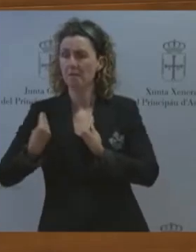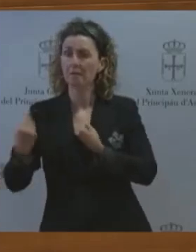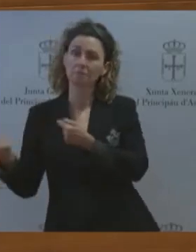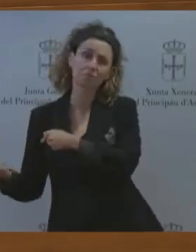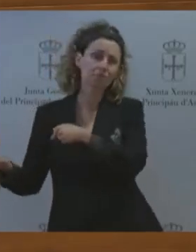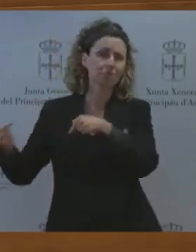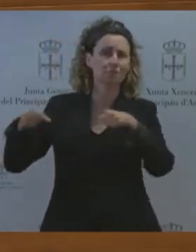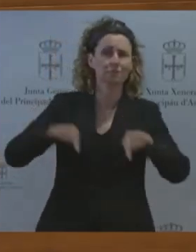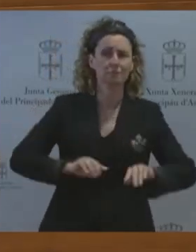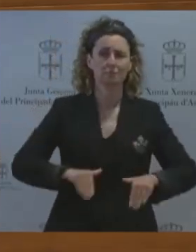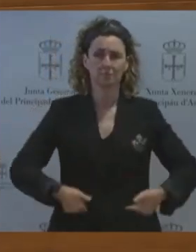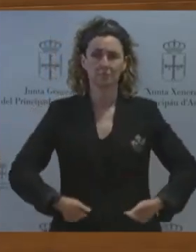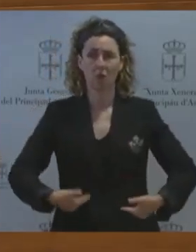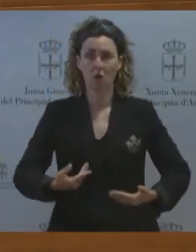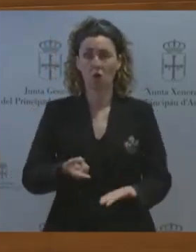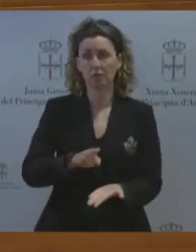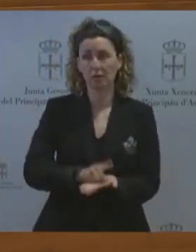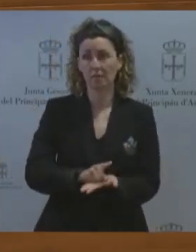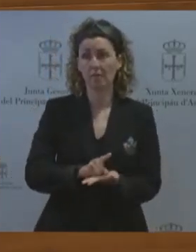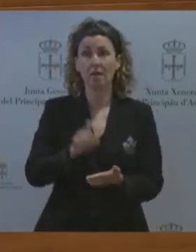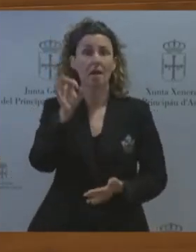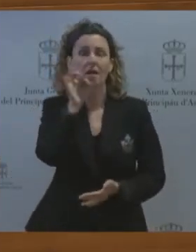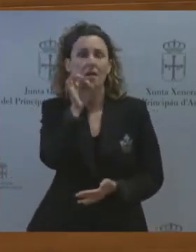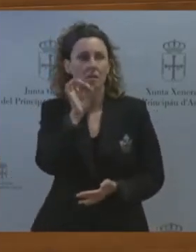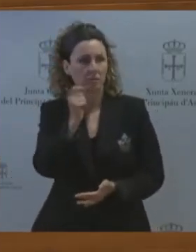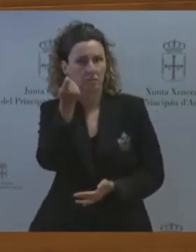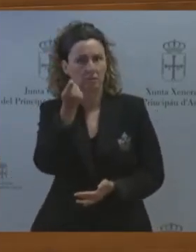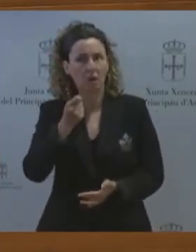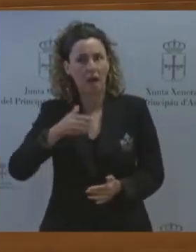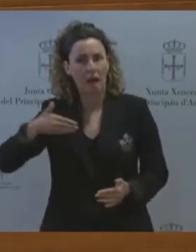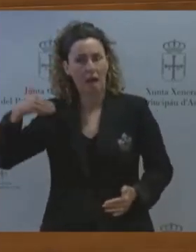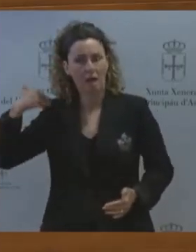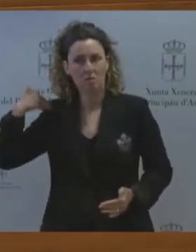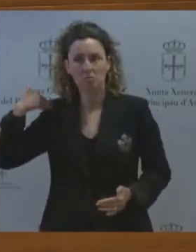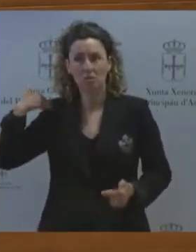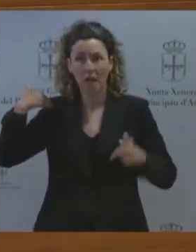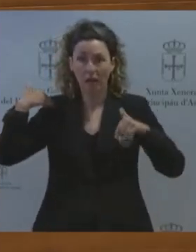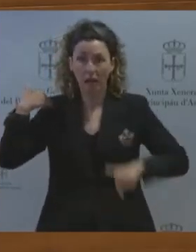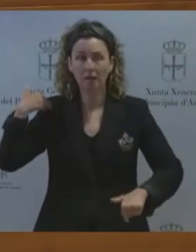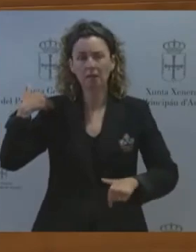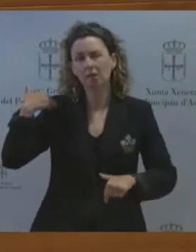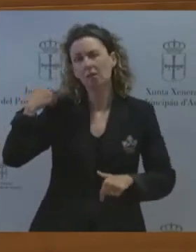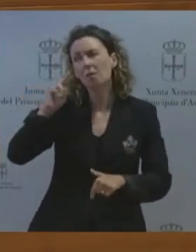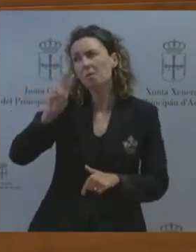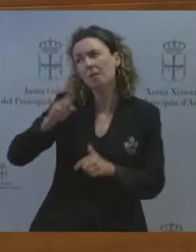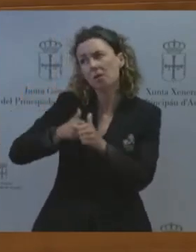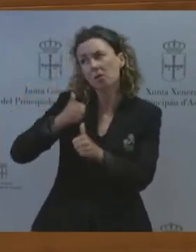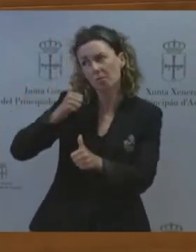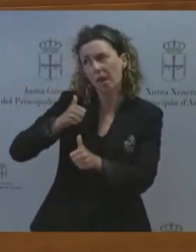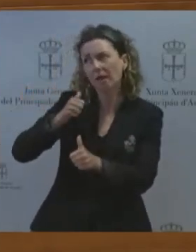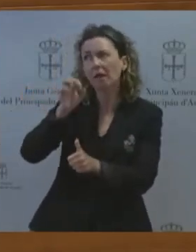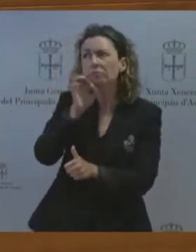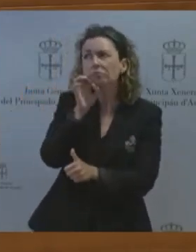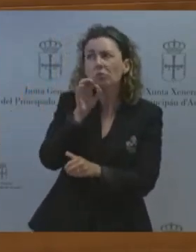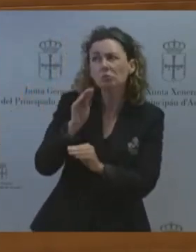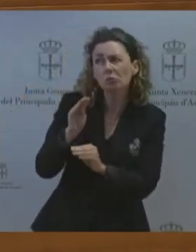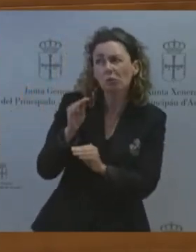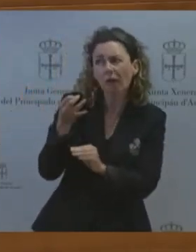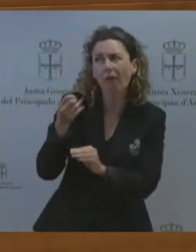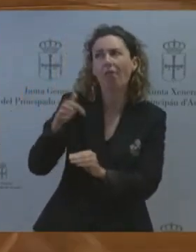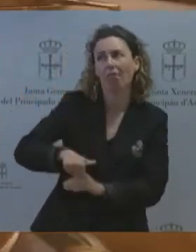haciendo con éxito hace años no pasa nada por inspirarnos de lo que hacen nuestros vecinos. Segundo gran pacto que le proponemos empleo